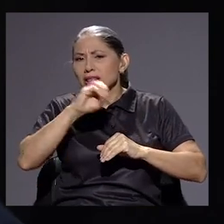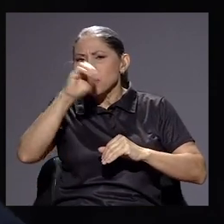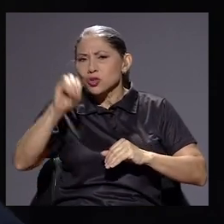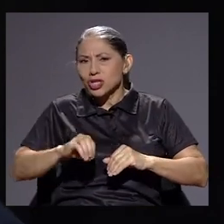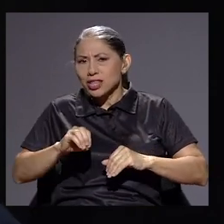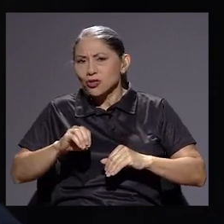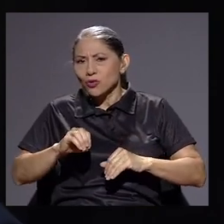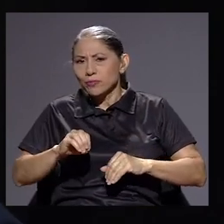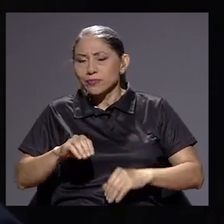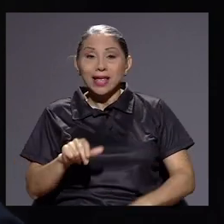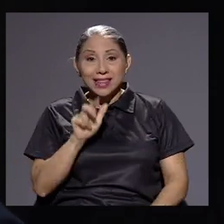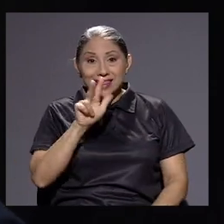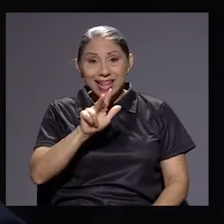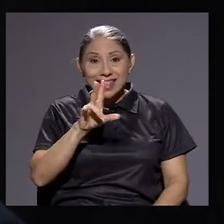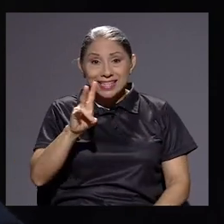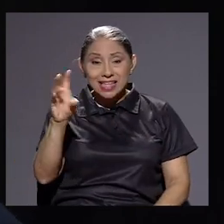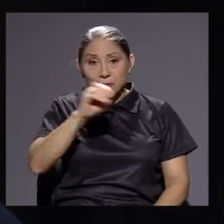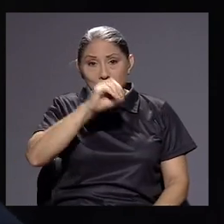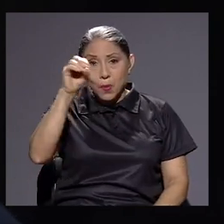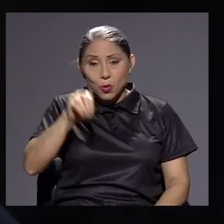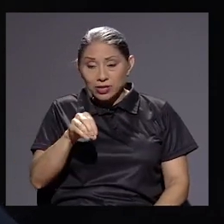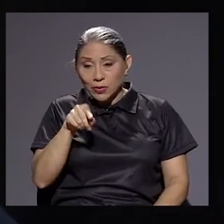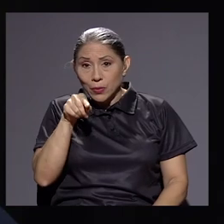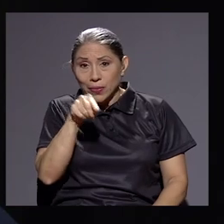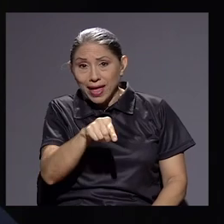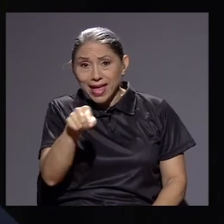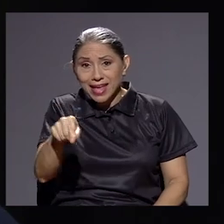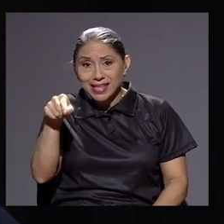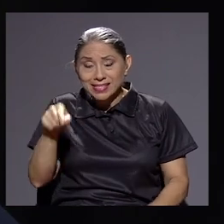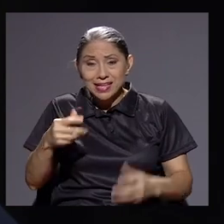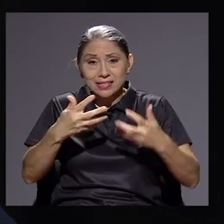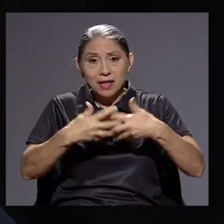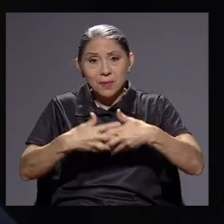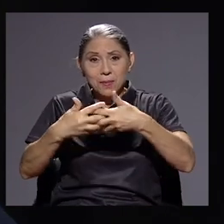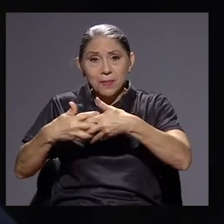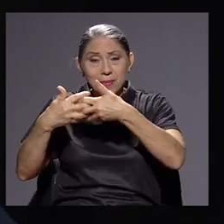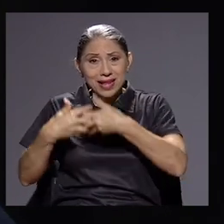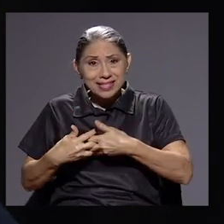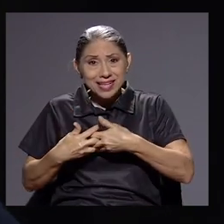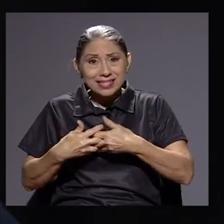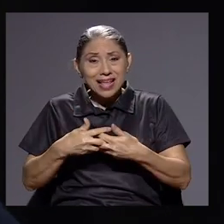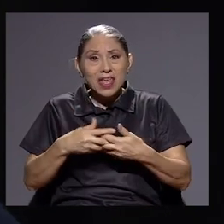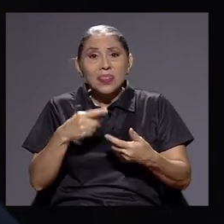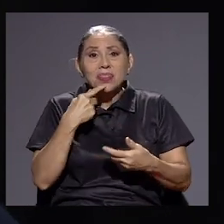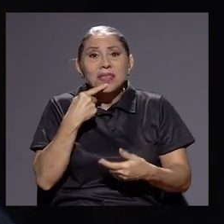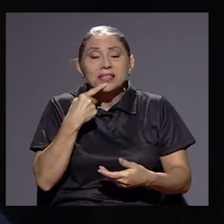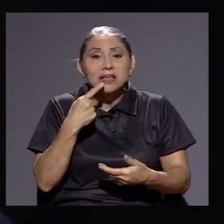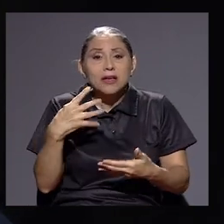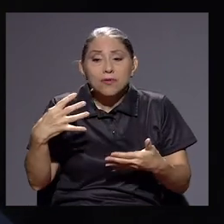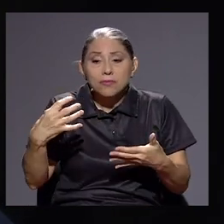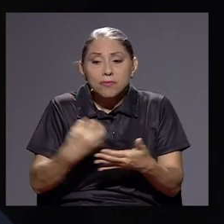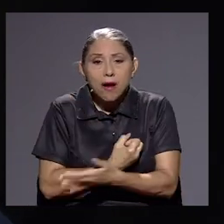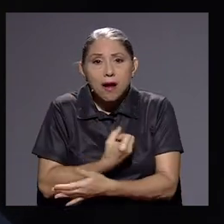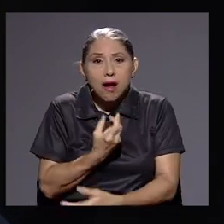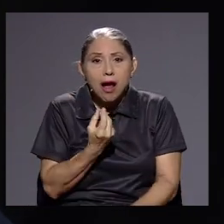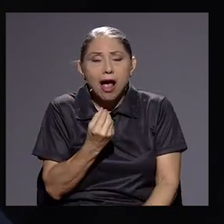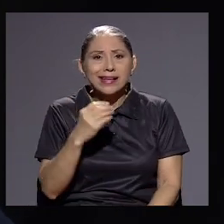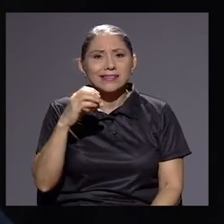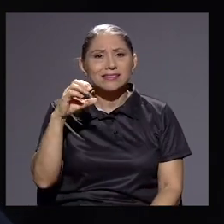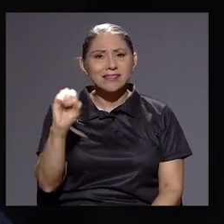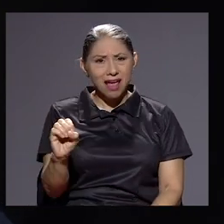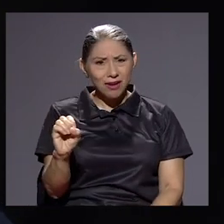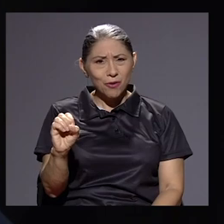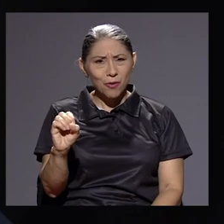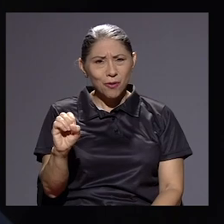37 para ser exactos, aparece con números en cero. Y eso parece una